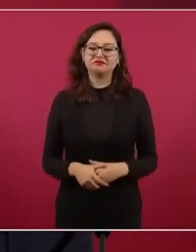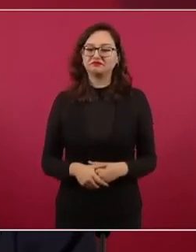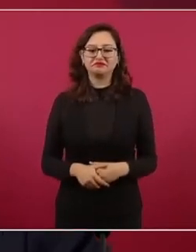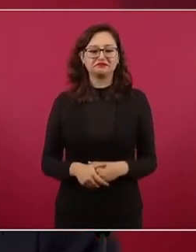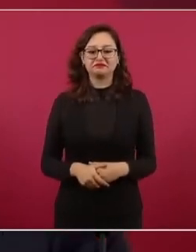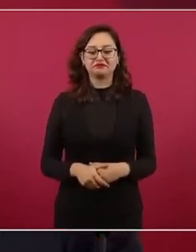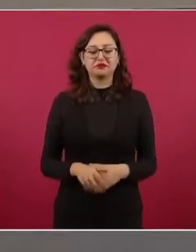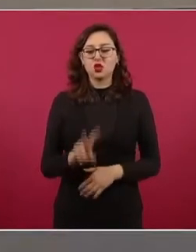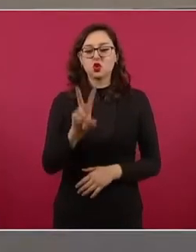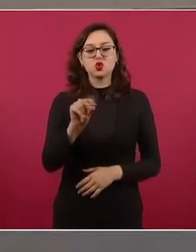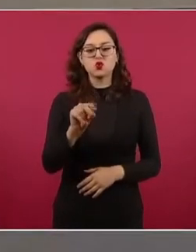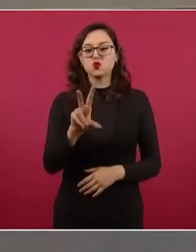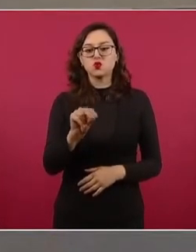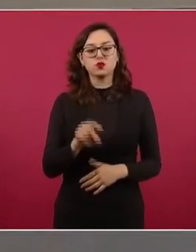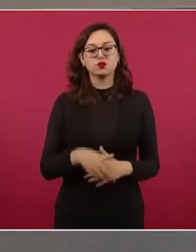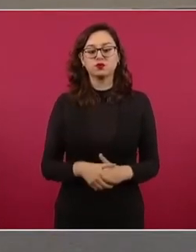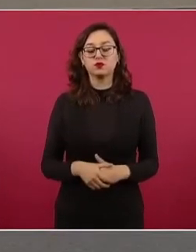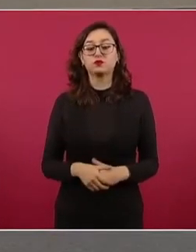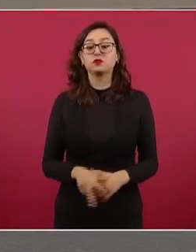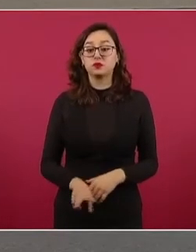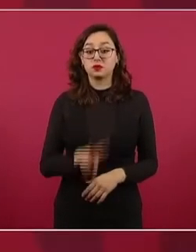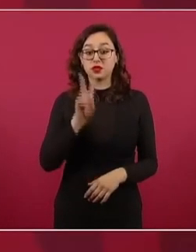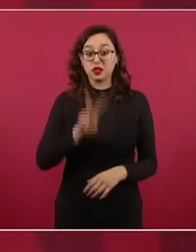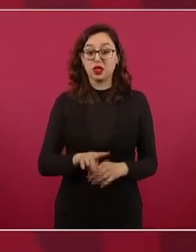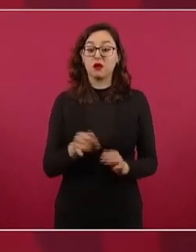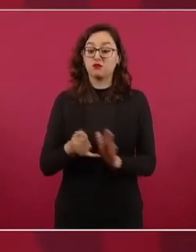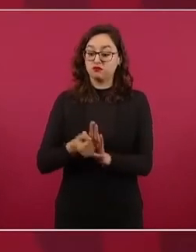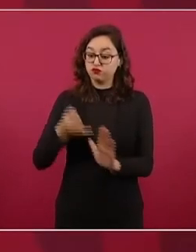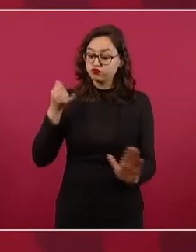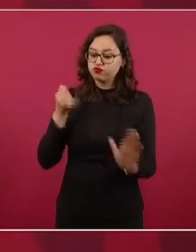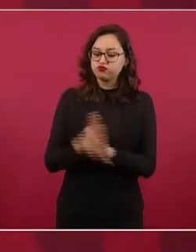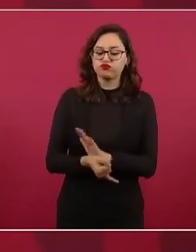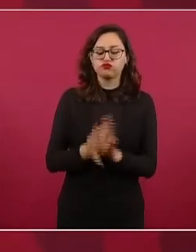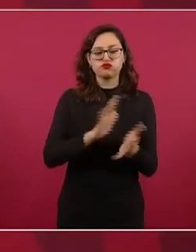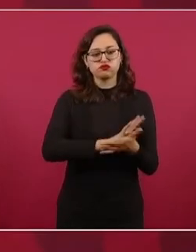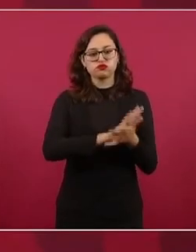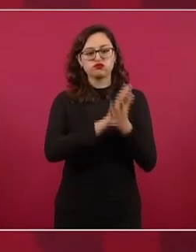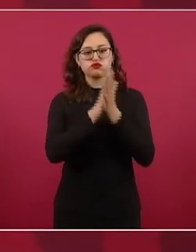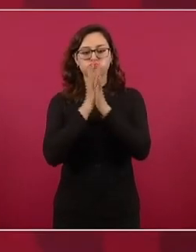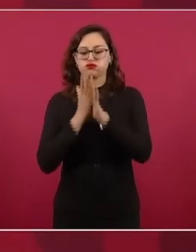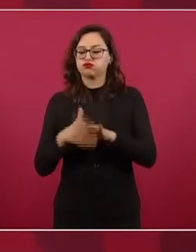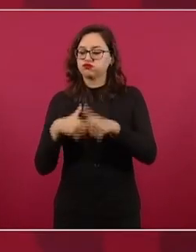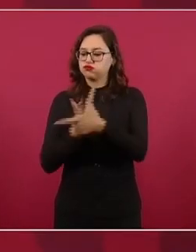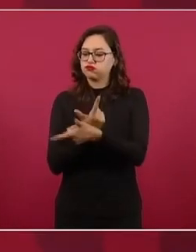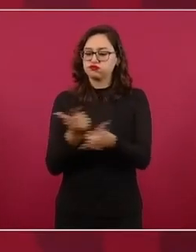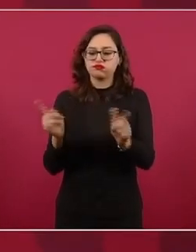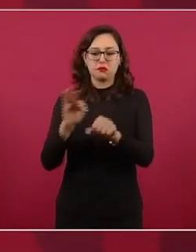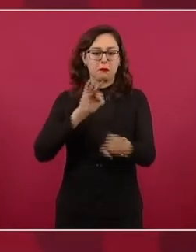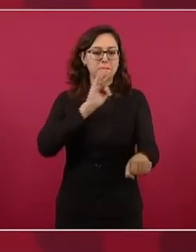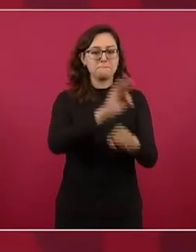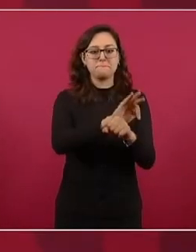Es un cambio profundo garantizando las libertades.